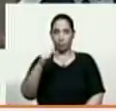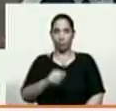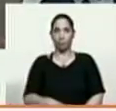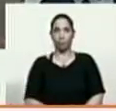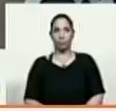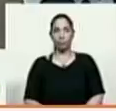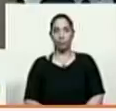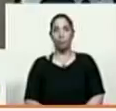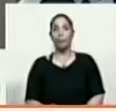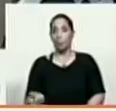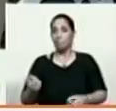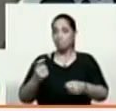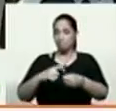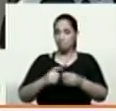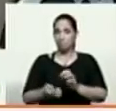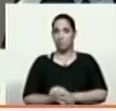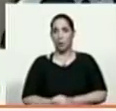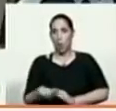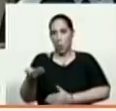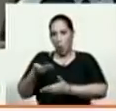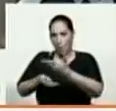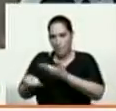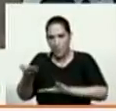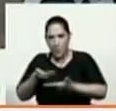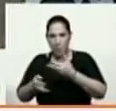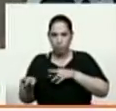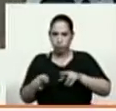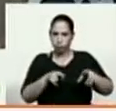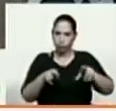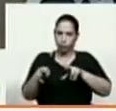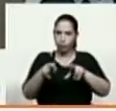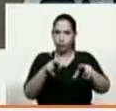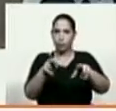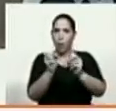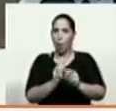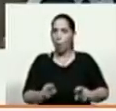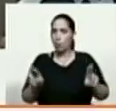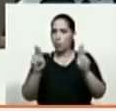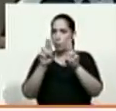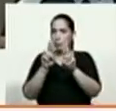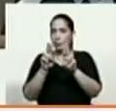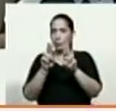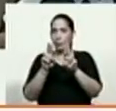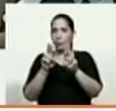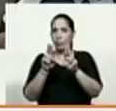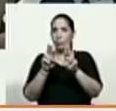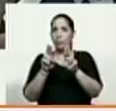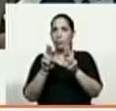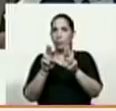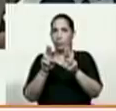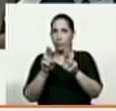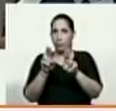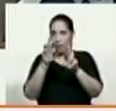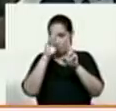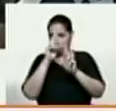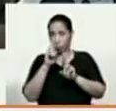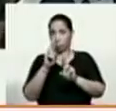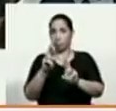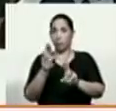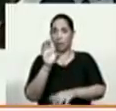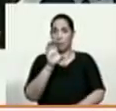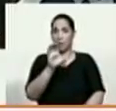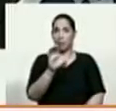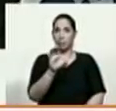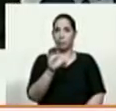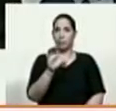agrego que las cooperaciones cuando se coordinan y se canalizan con Naciones Unidas presentes en el país se trabajan